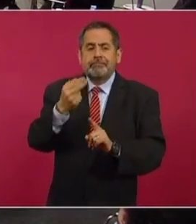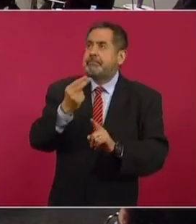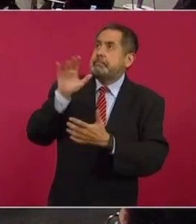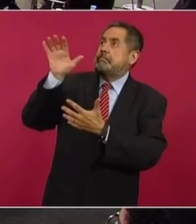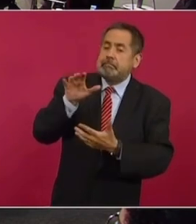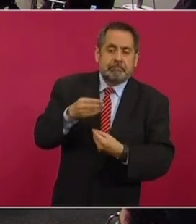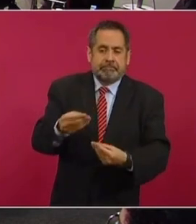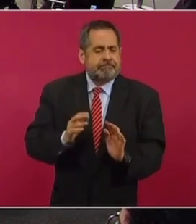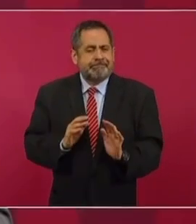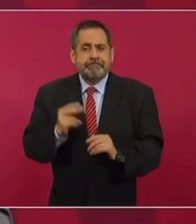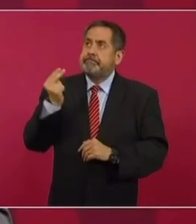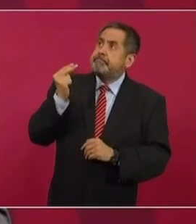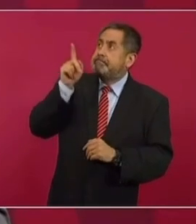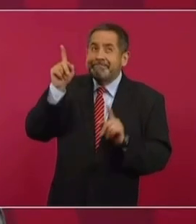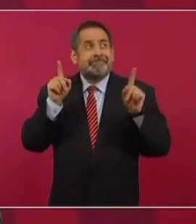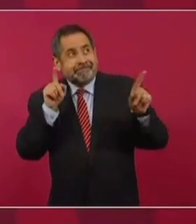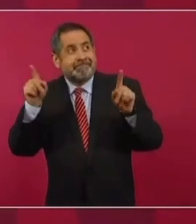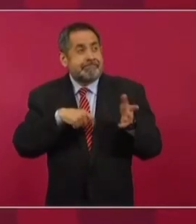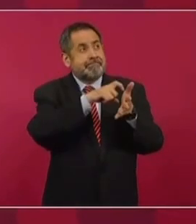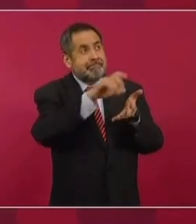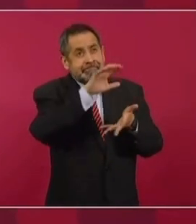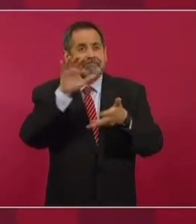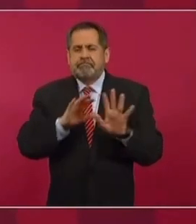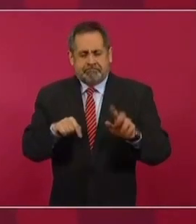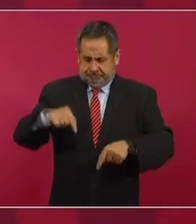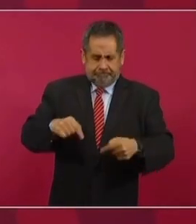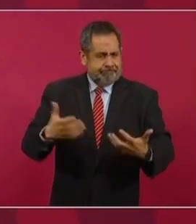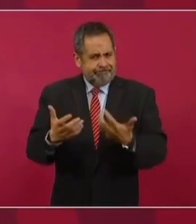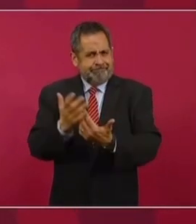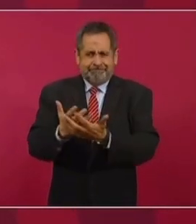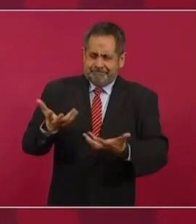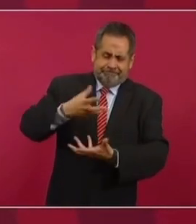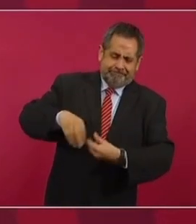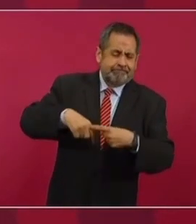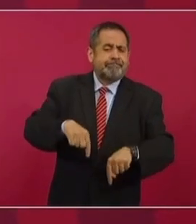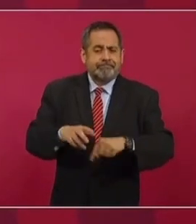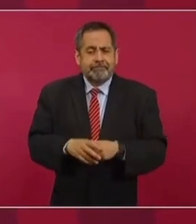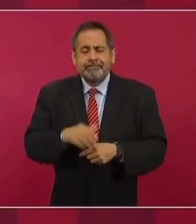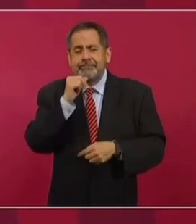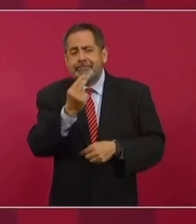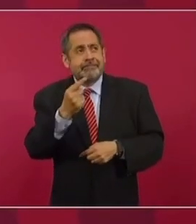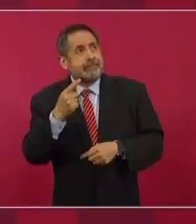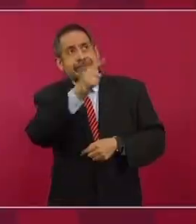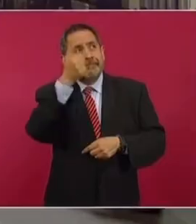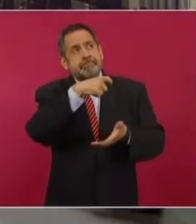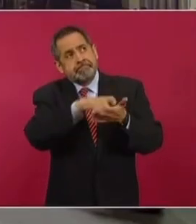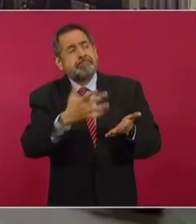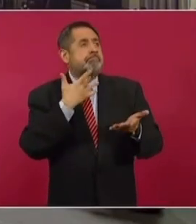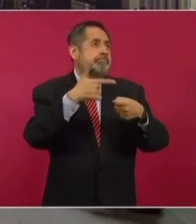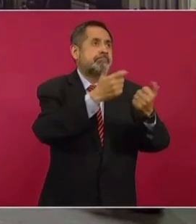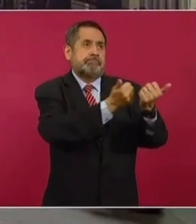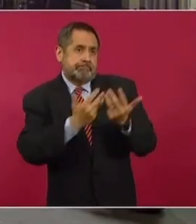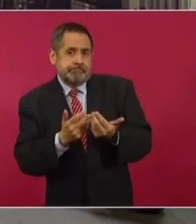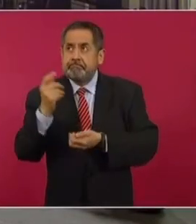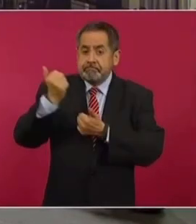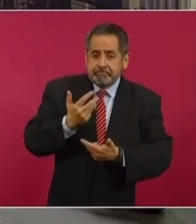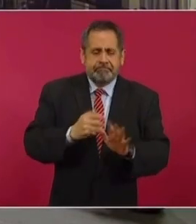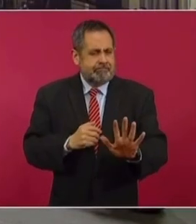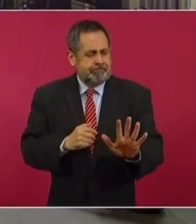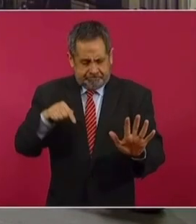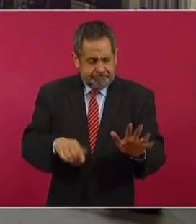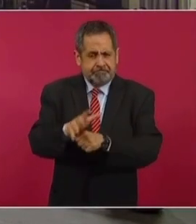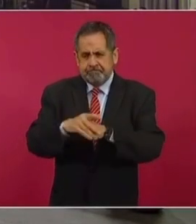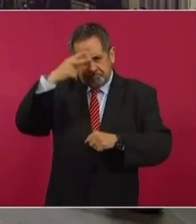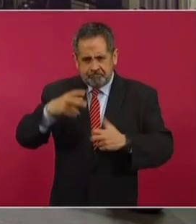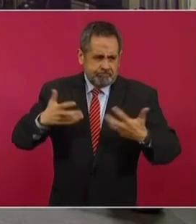no depender de la compra de alimentos y no depender de la compra de combustibles. Eso lo hemos propuesto desde